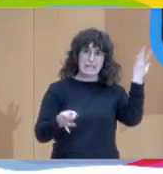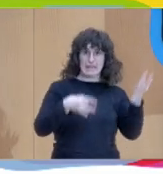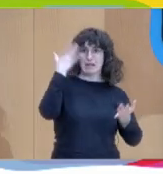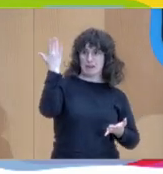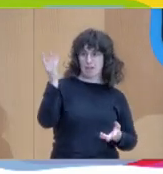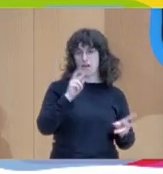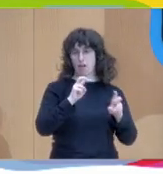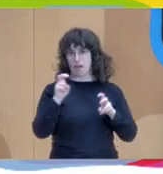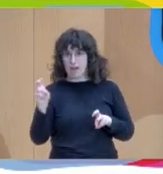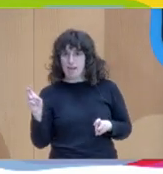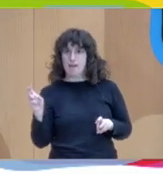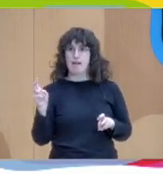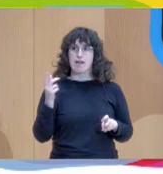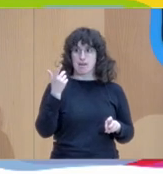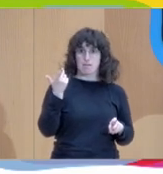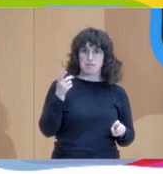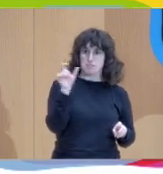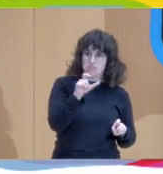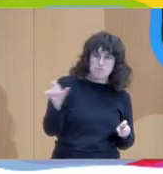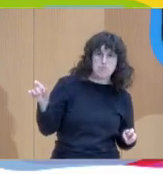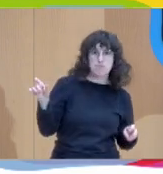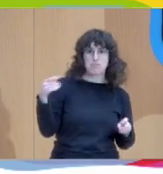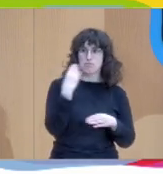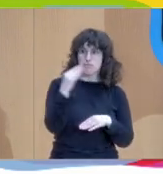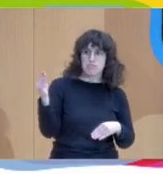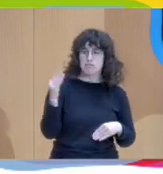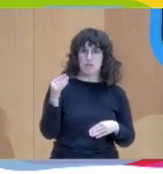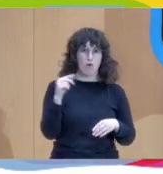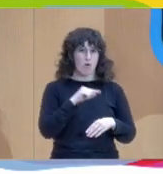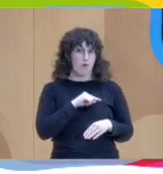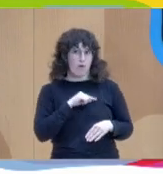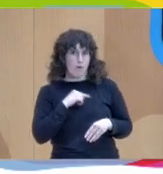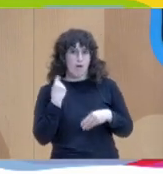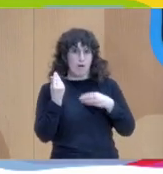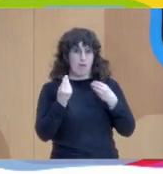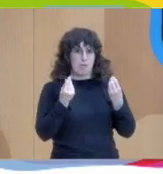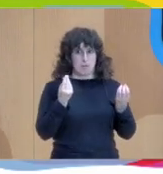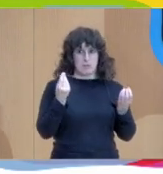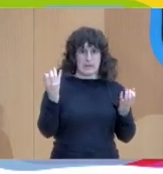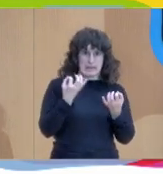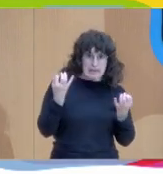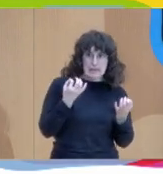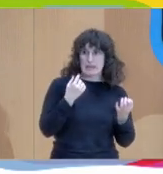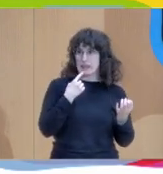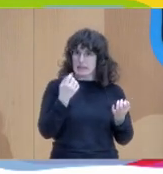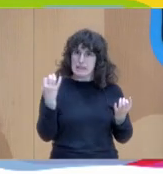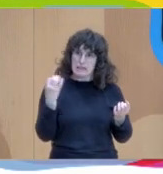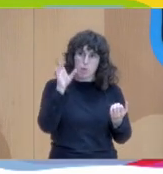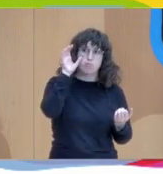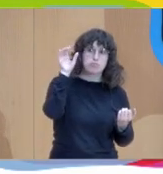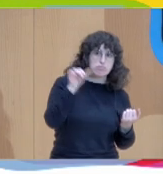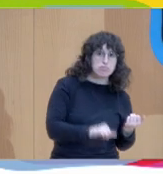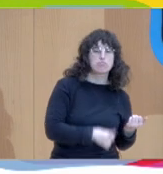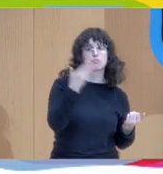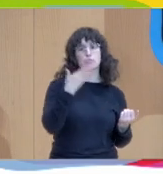para mostrar lo que piensan y lo que sienten. Jesús, me ves muchas posibilidades. Eso nos ha quedado más que claro. Nos vamos con José Antonio